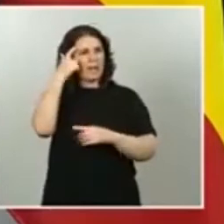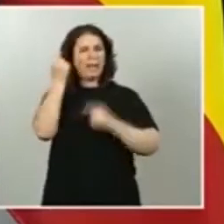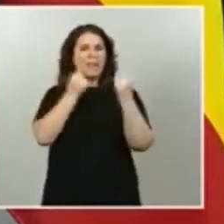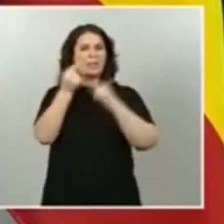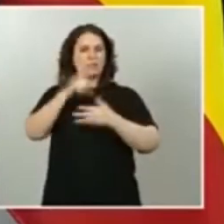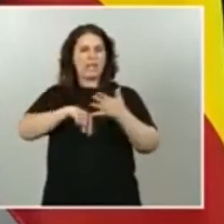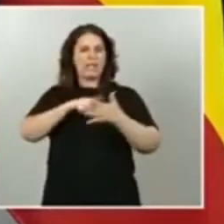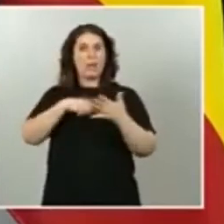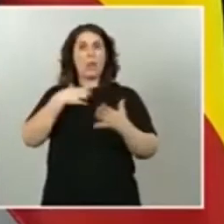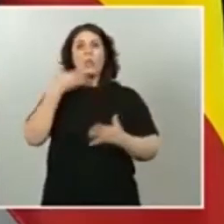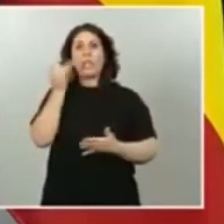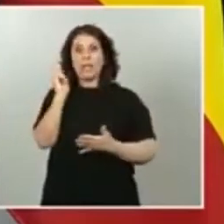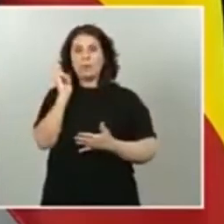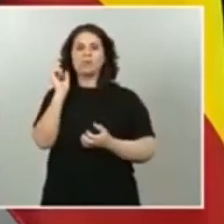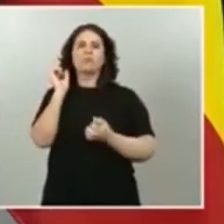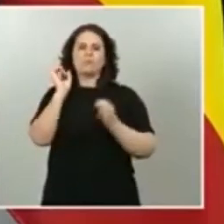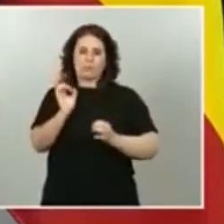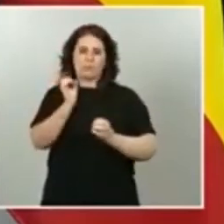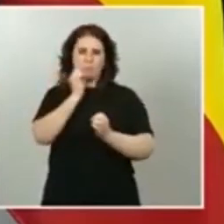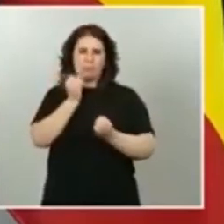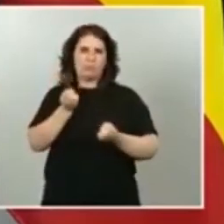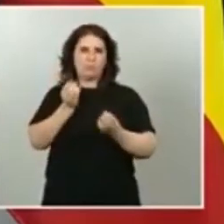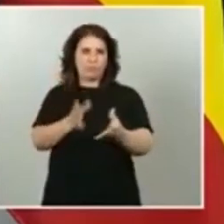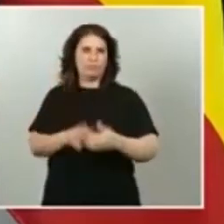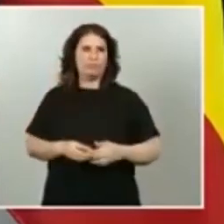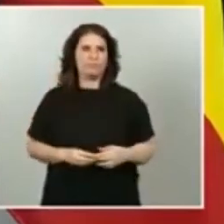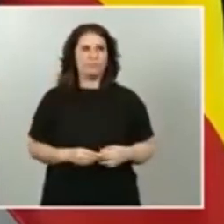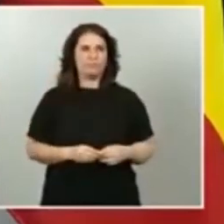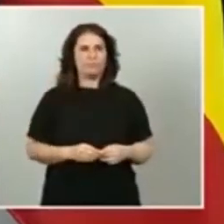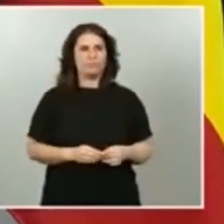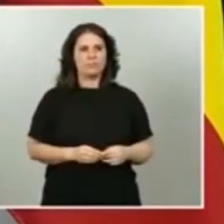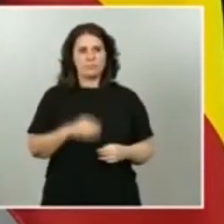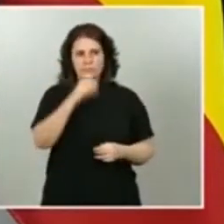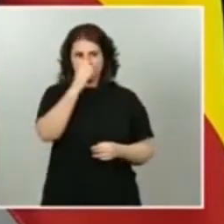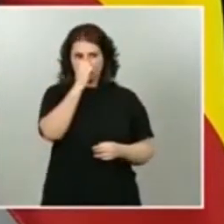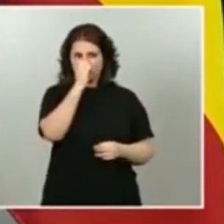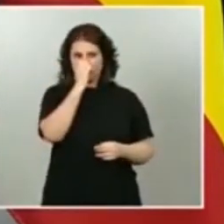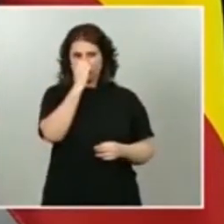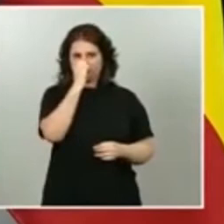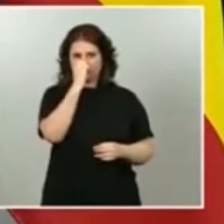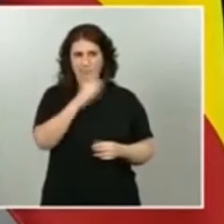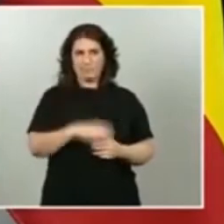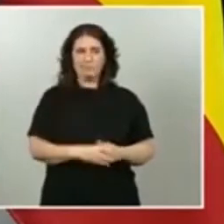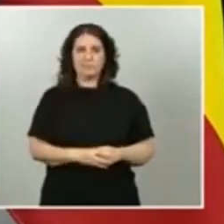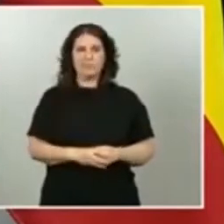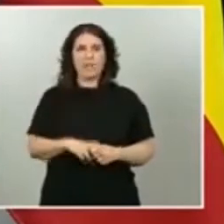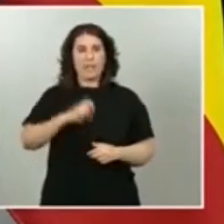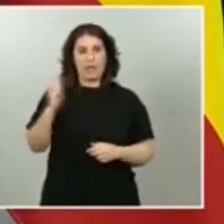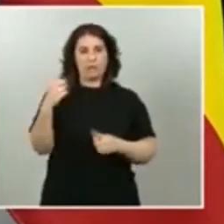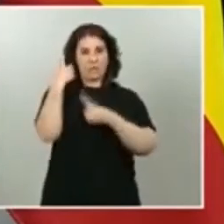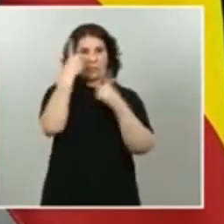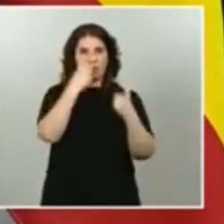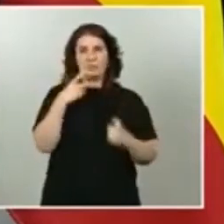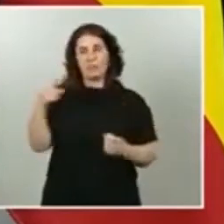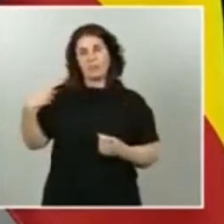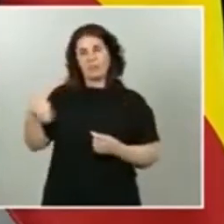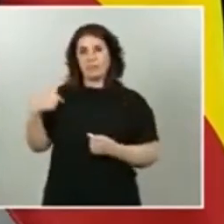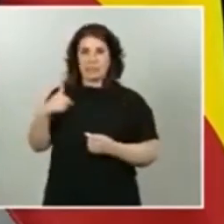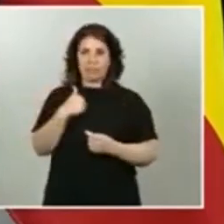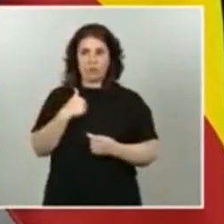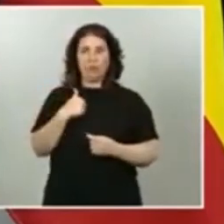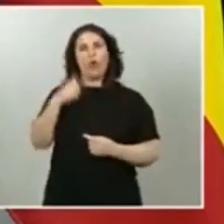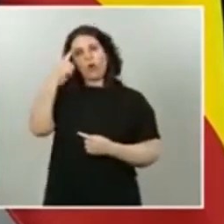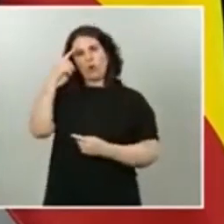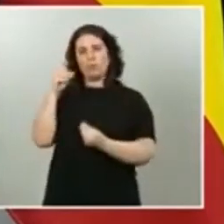serán por supuesto los primeros en conocerlo. Respecto a la otra pregunta el presidente de Gobierno y yo compartimos la estrategia negociadora para los presupuestos.